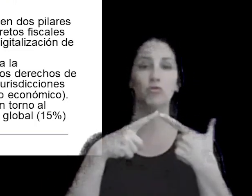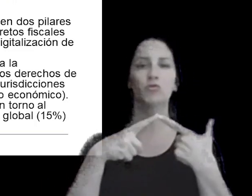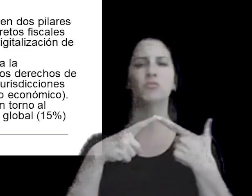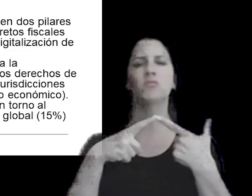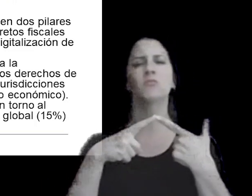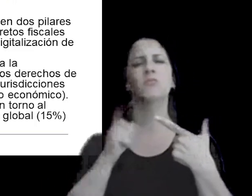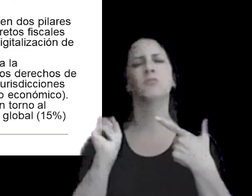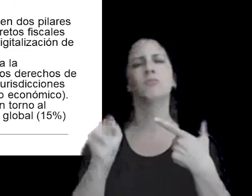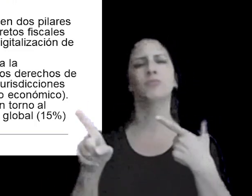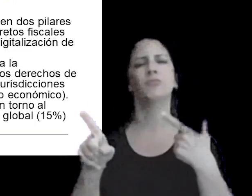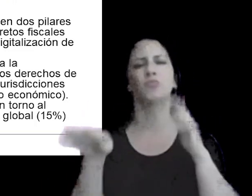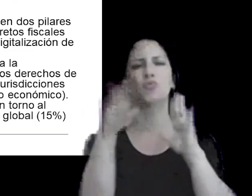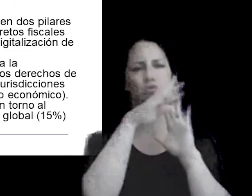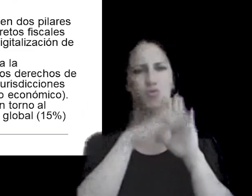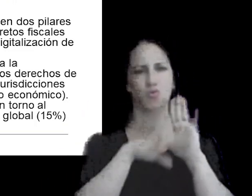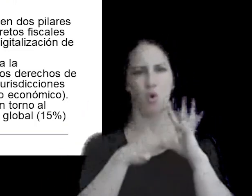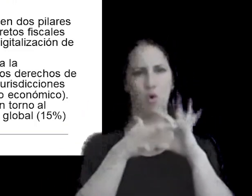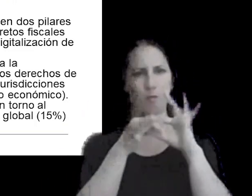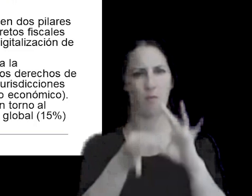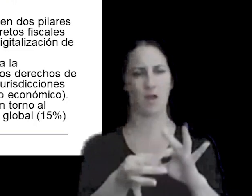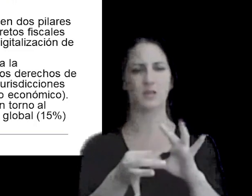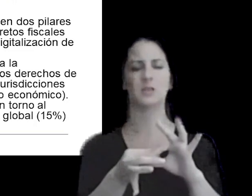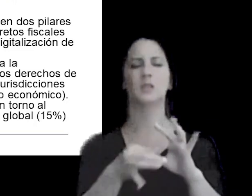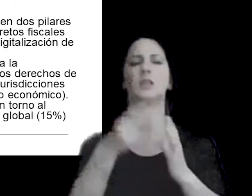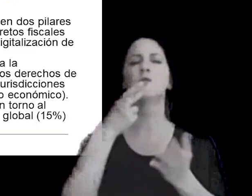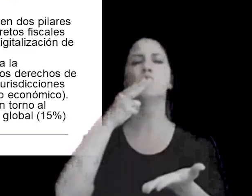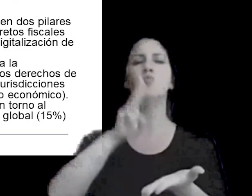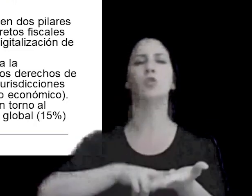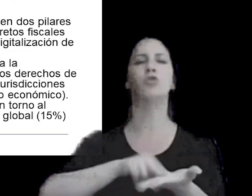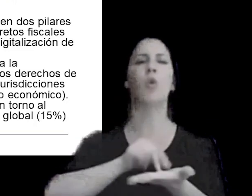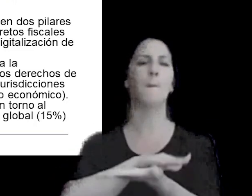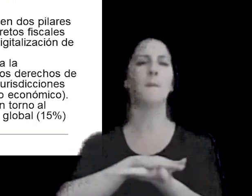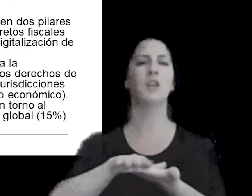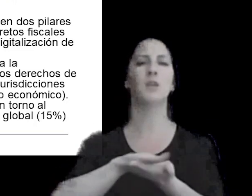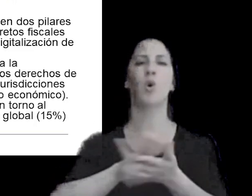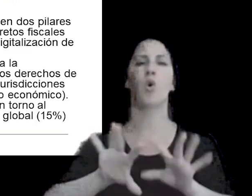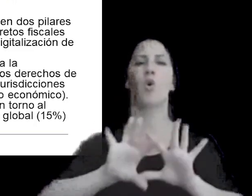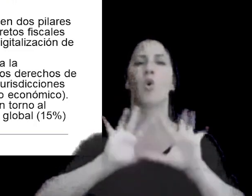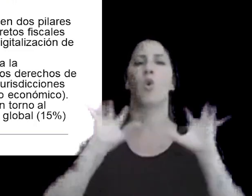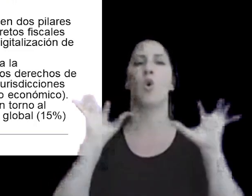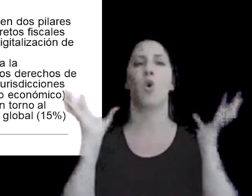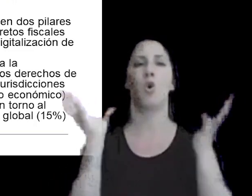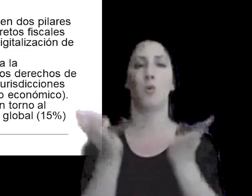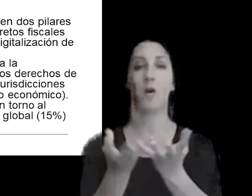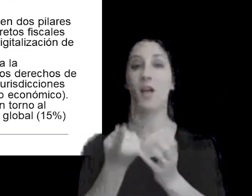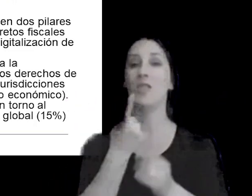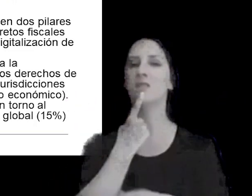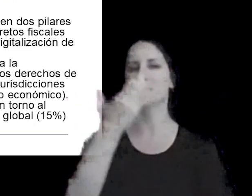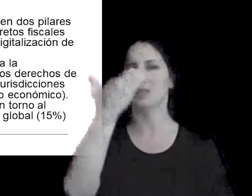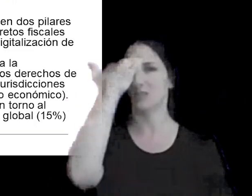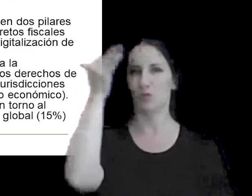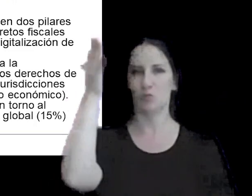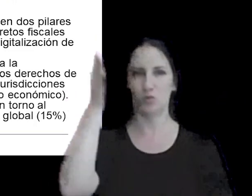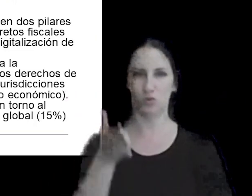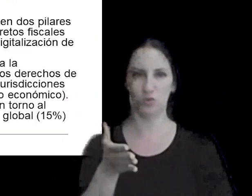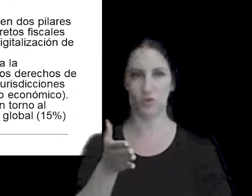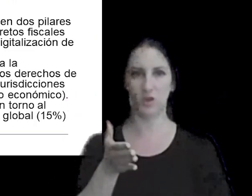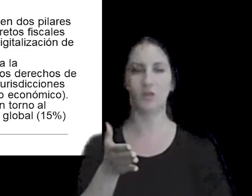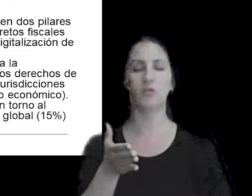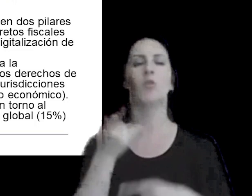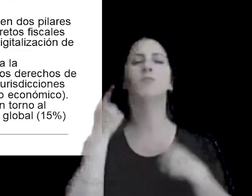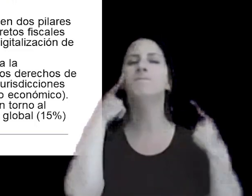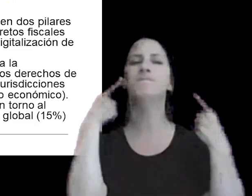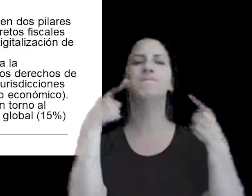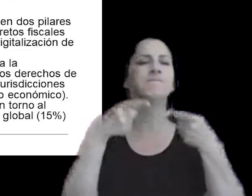relaciona con normas en torno al impuesto mínimo global que se ha establecido en el 15% a los fines